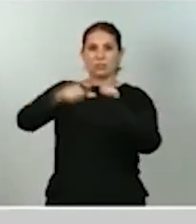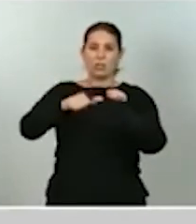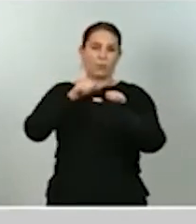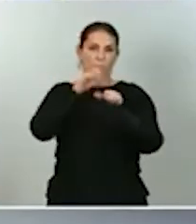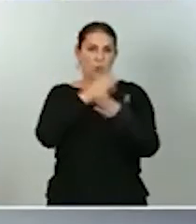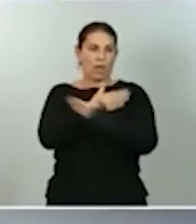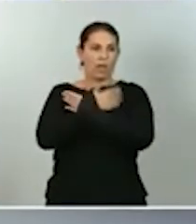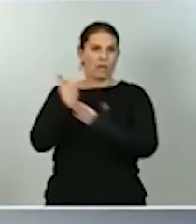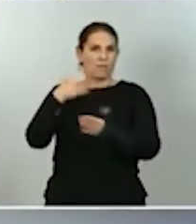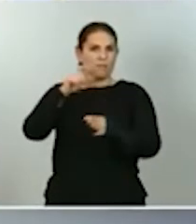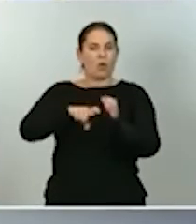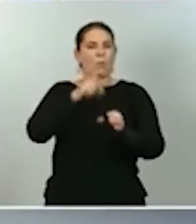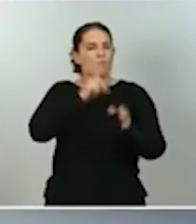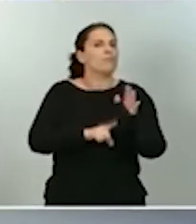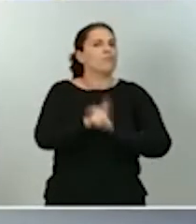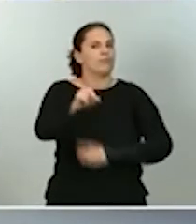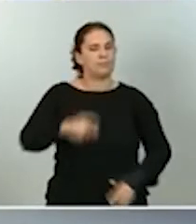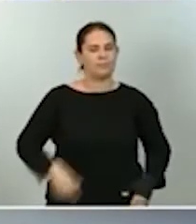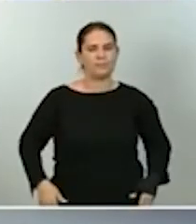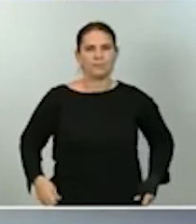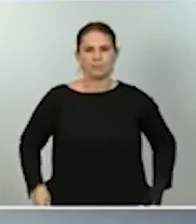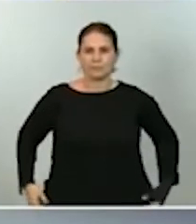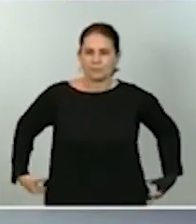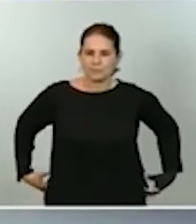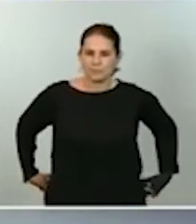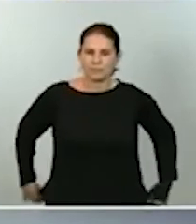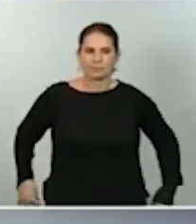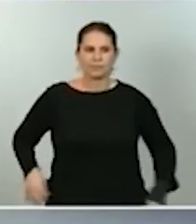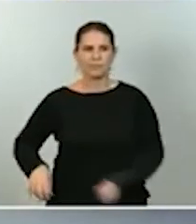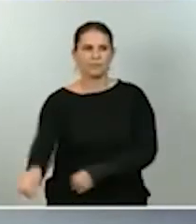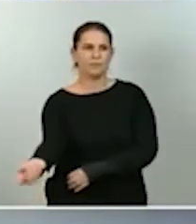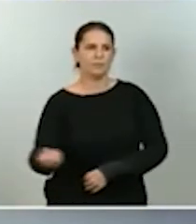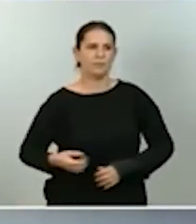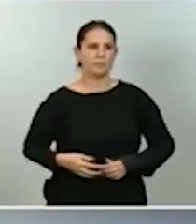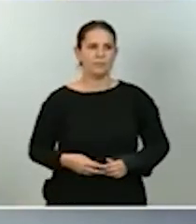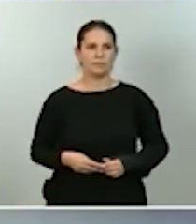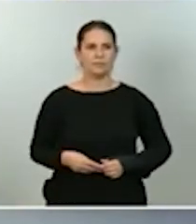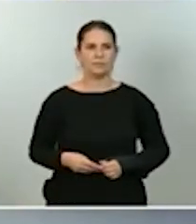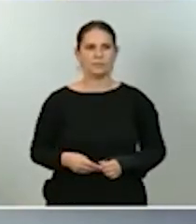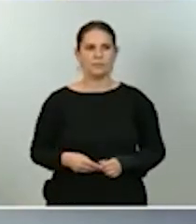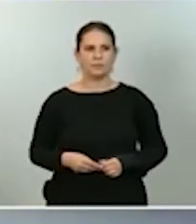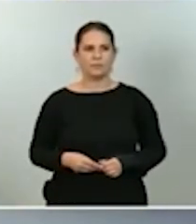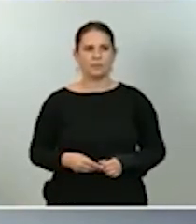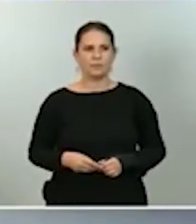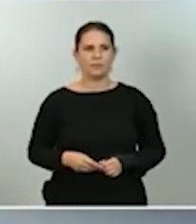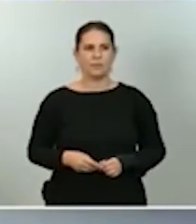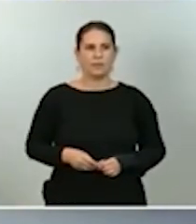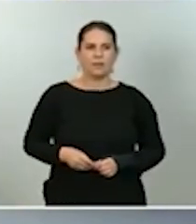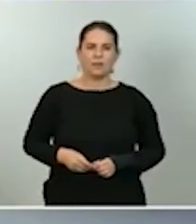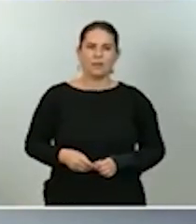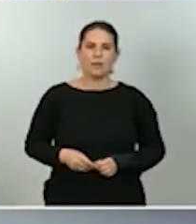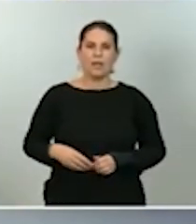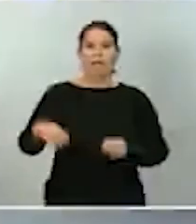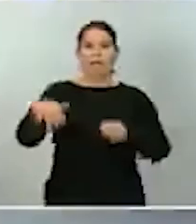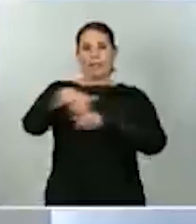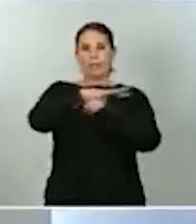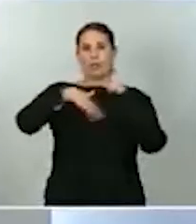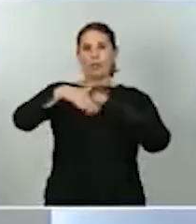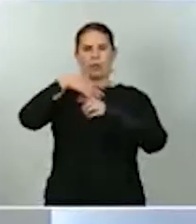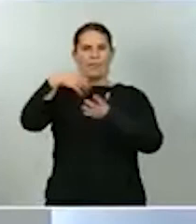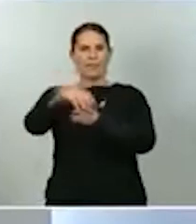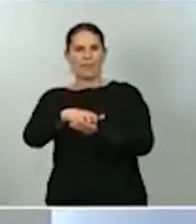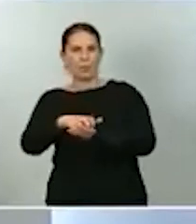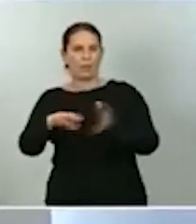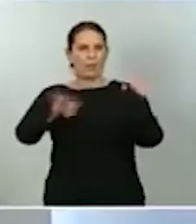En este entorno de incertidumbre es fundamental, además de seguir los indicadores y las encuestas y